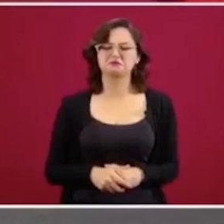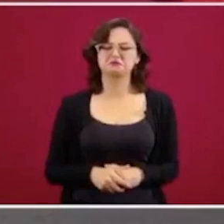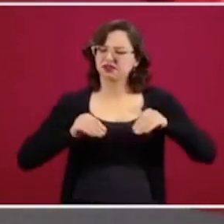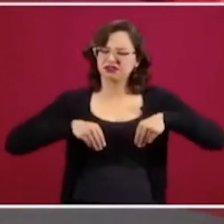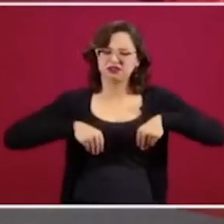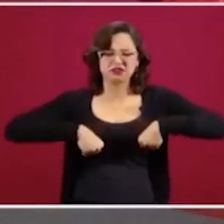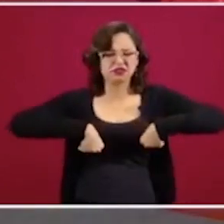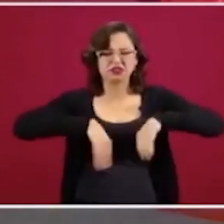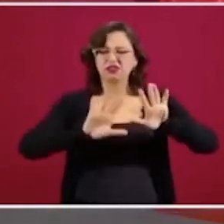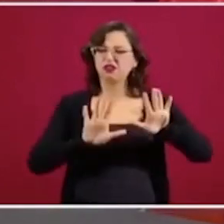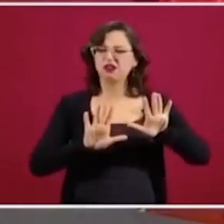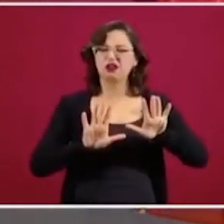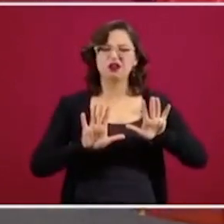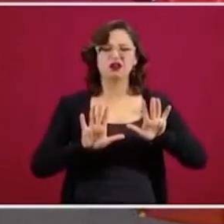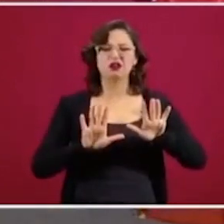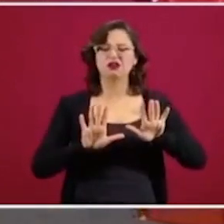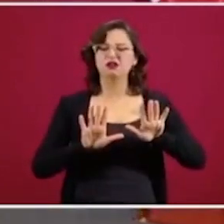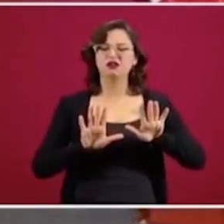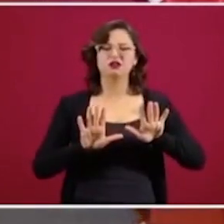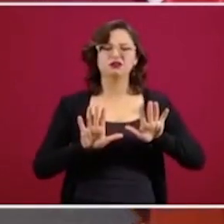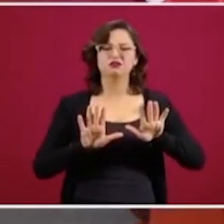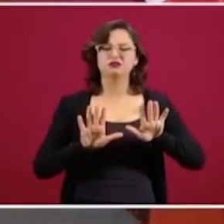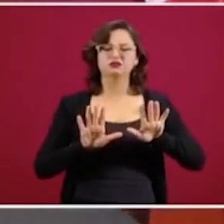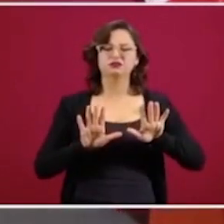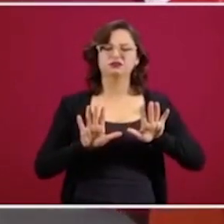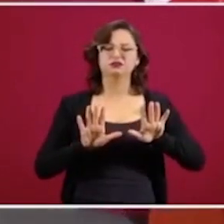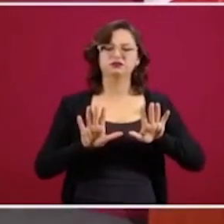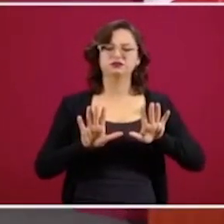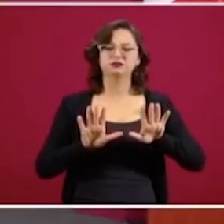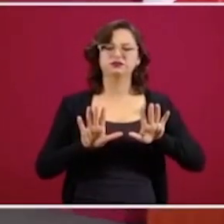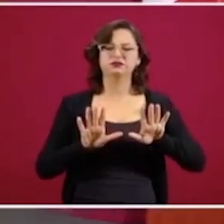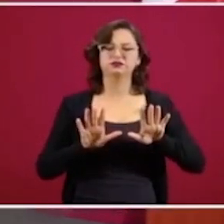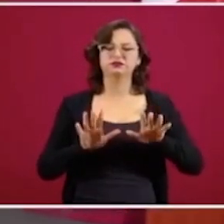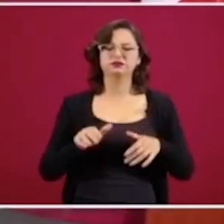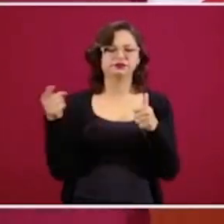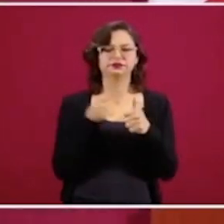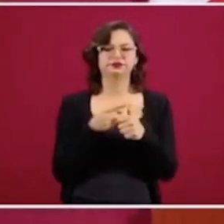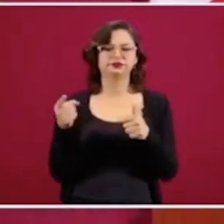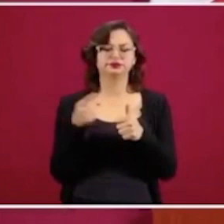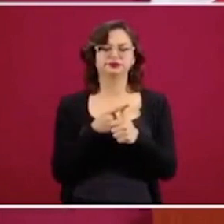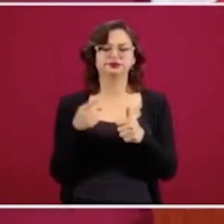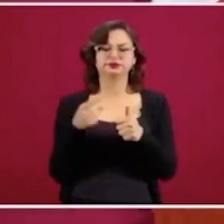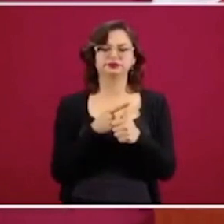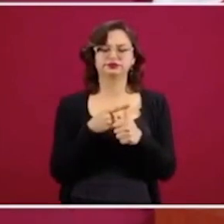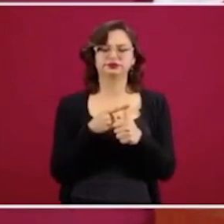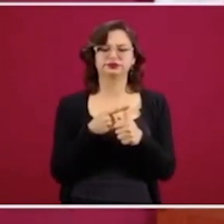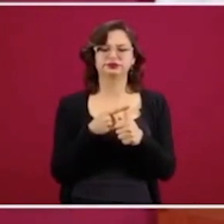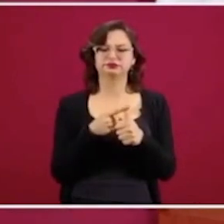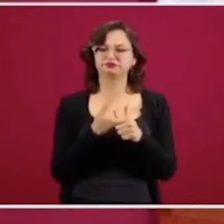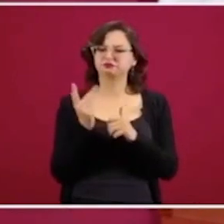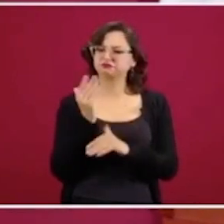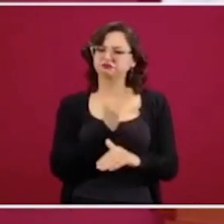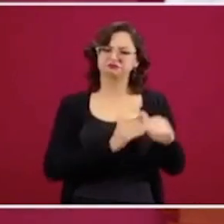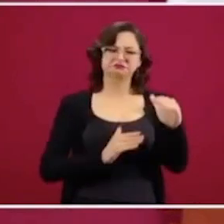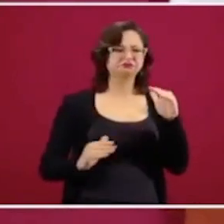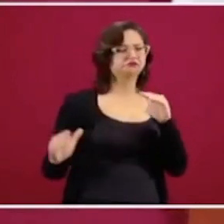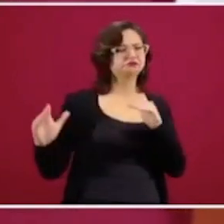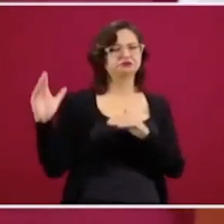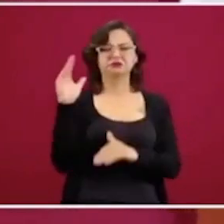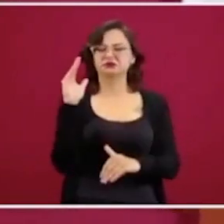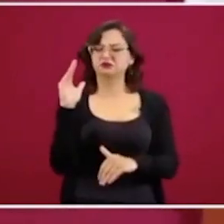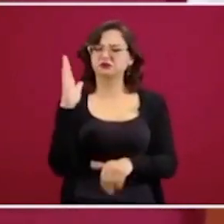por encima de cualquier acto,